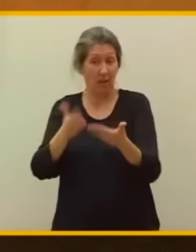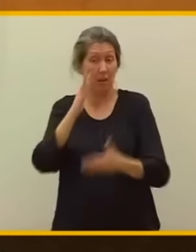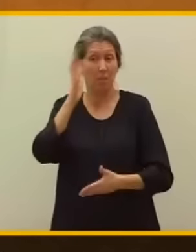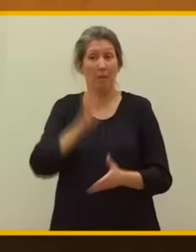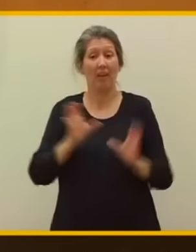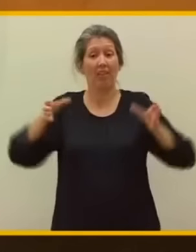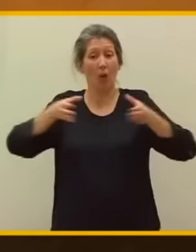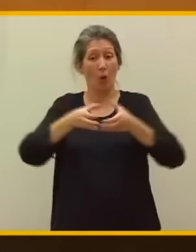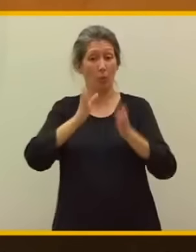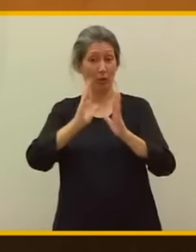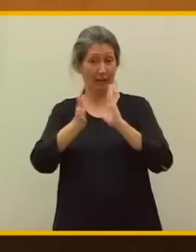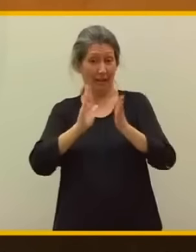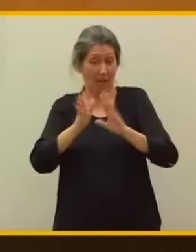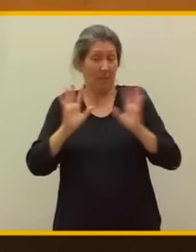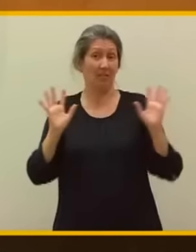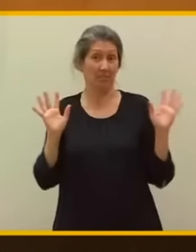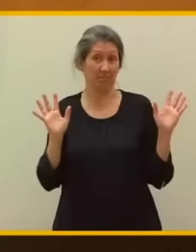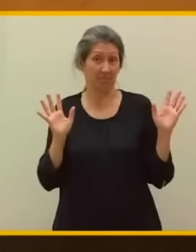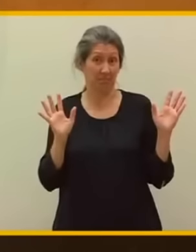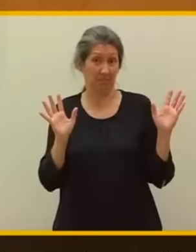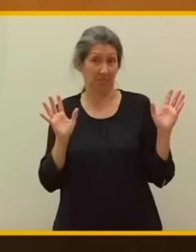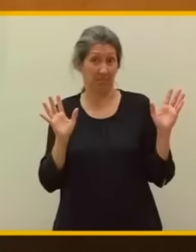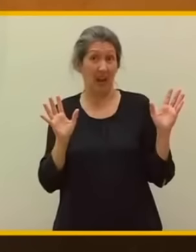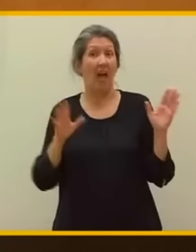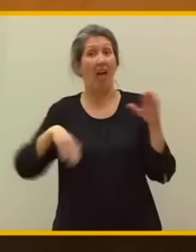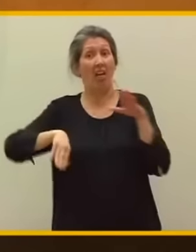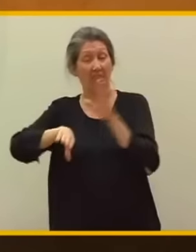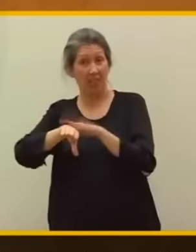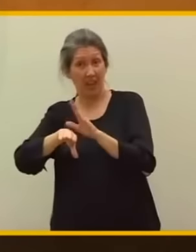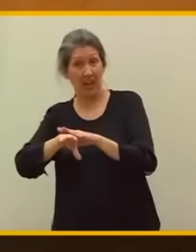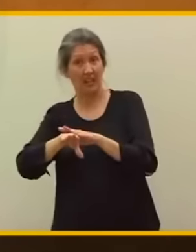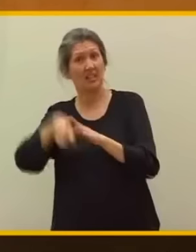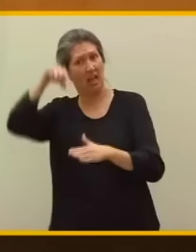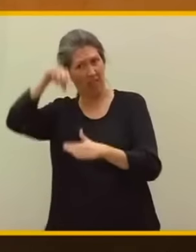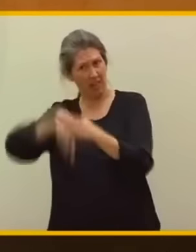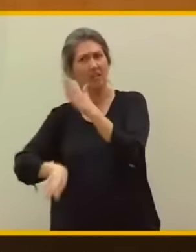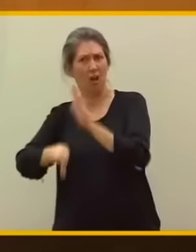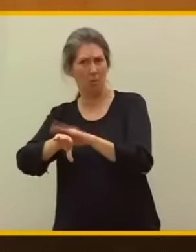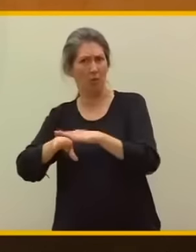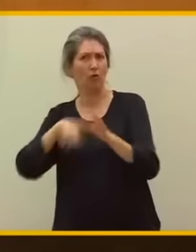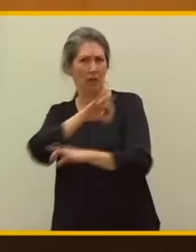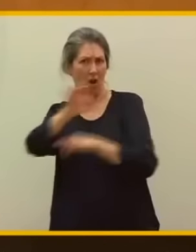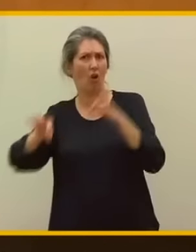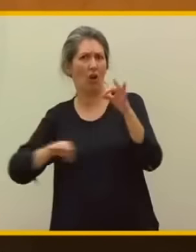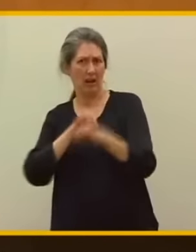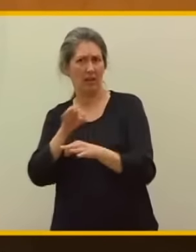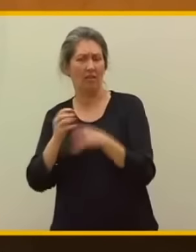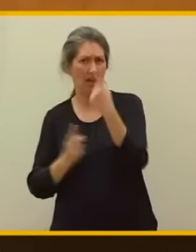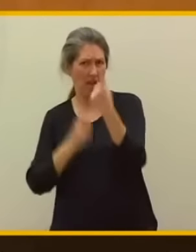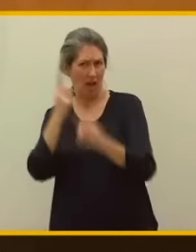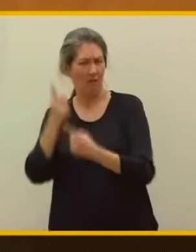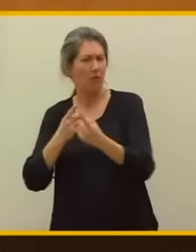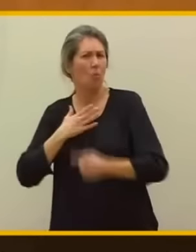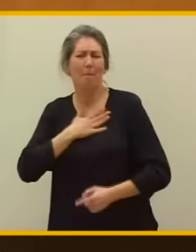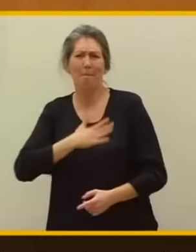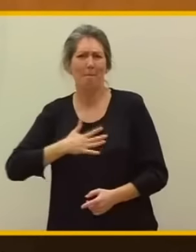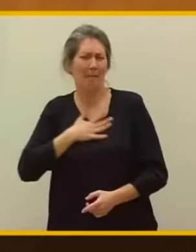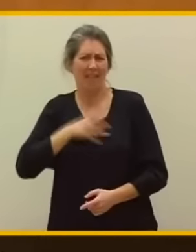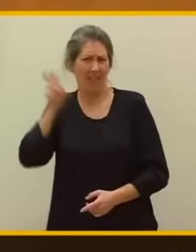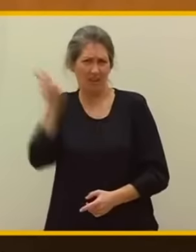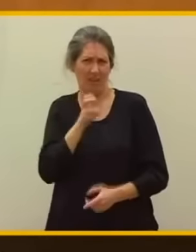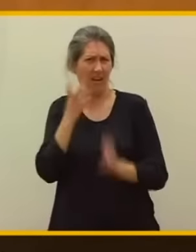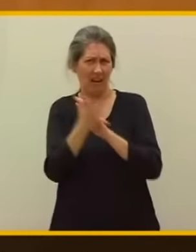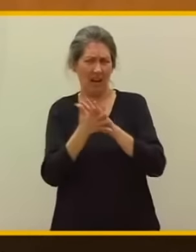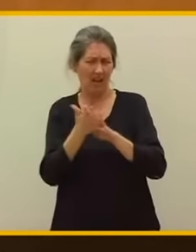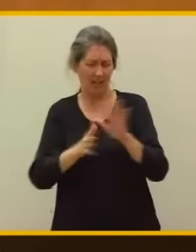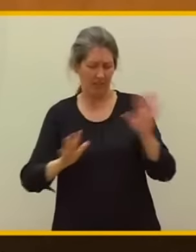que la derecha y la ultraderecha monta de vez en cuando. Siempre es un placer. A partir de